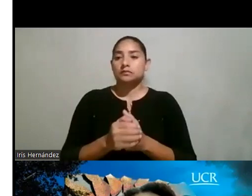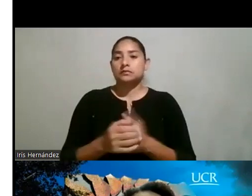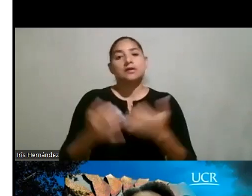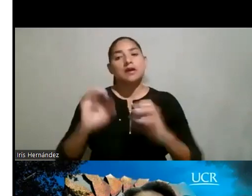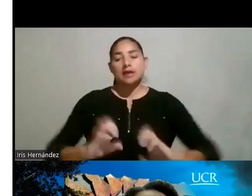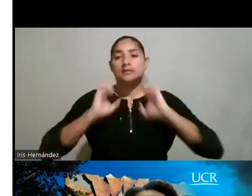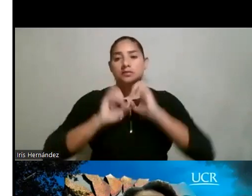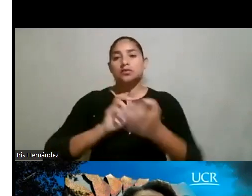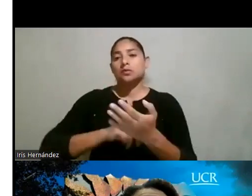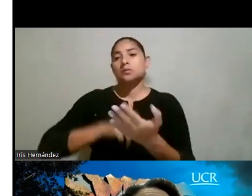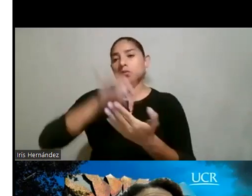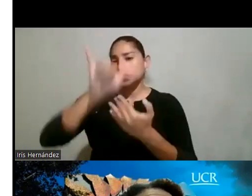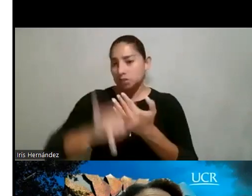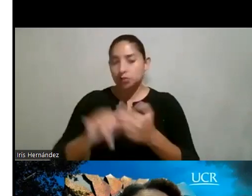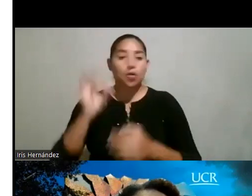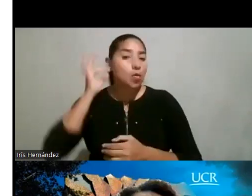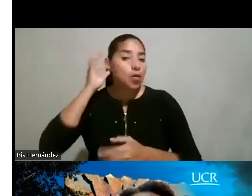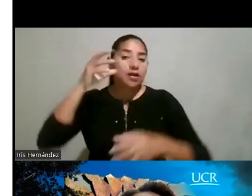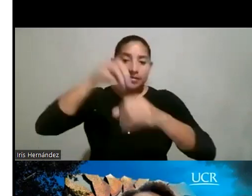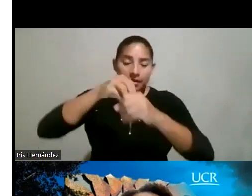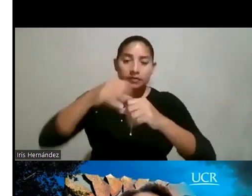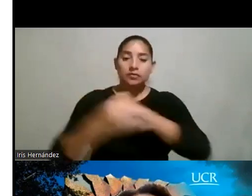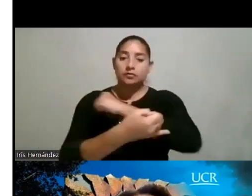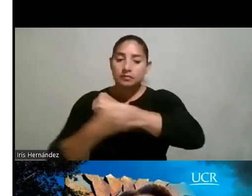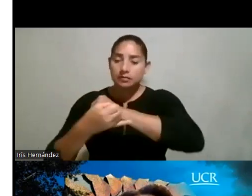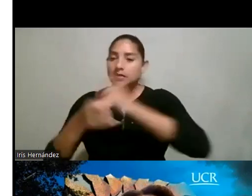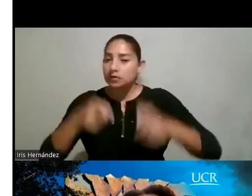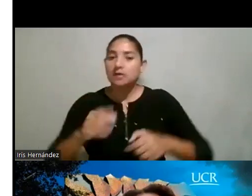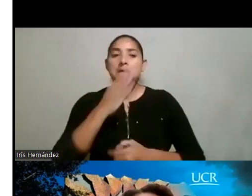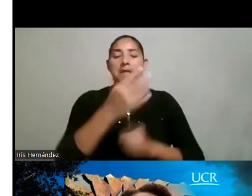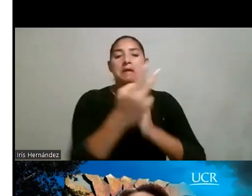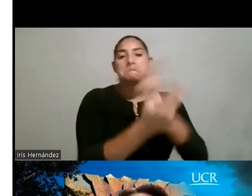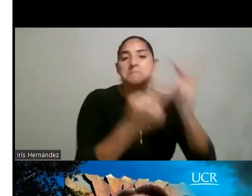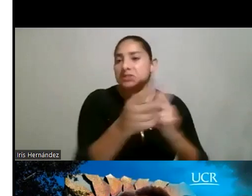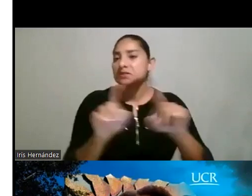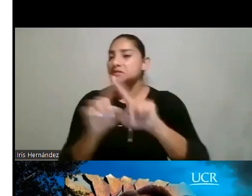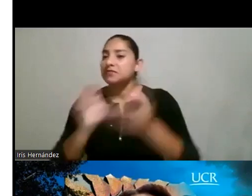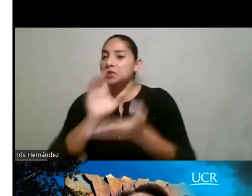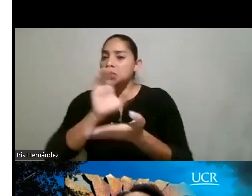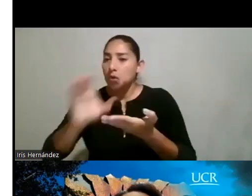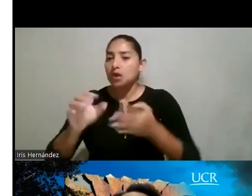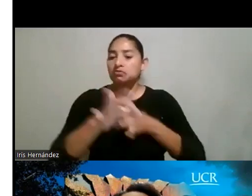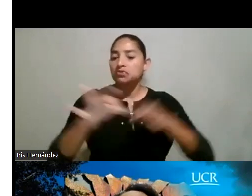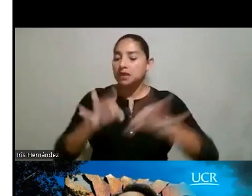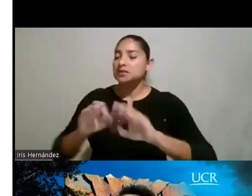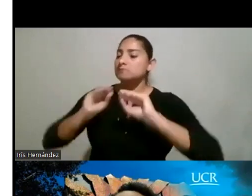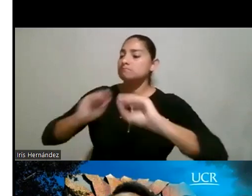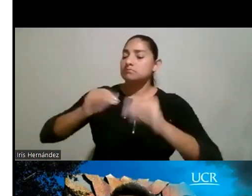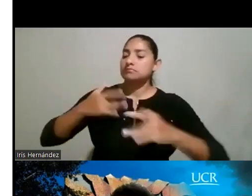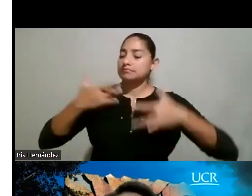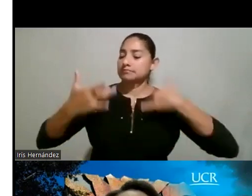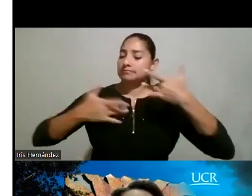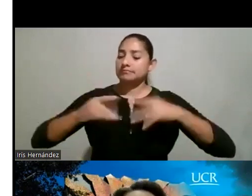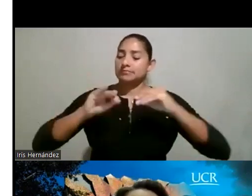proyecto que se llama Mujer en la Ingeniería, el cual realiza visitas a diferentes colegios, se hacen talleres de sensibilización con